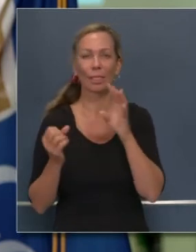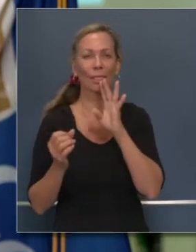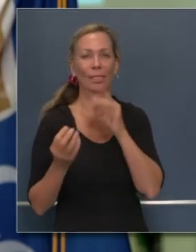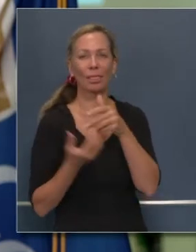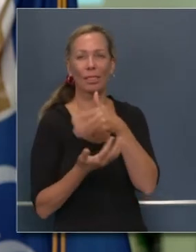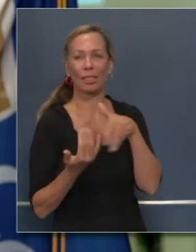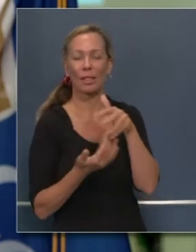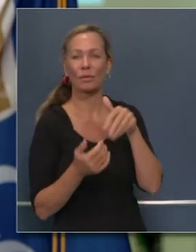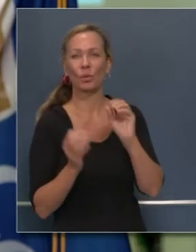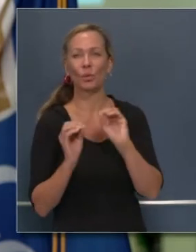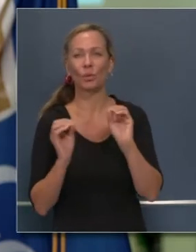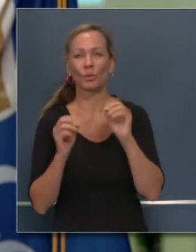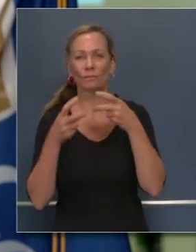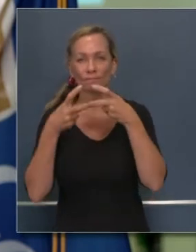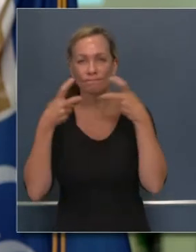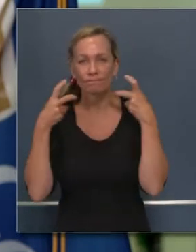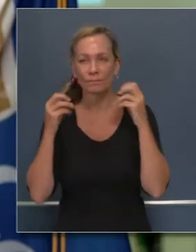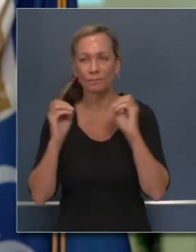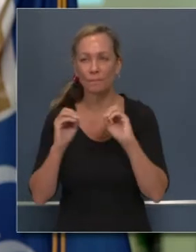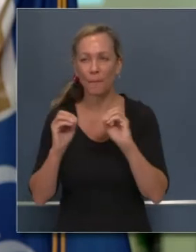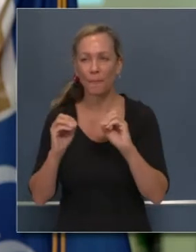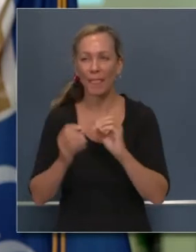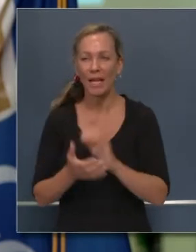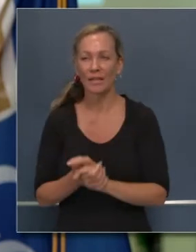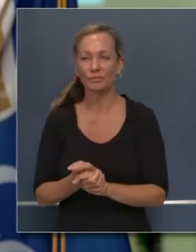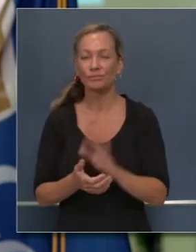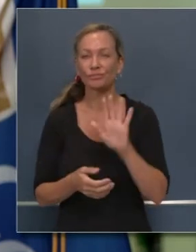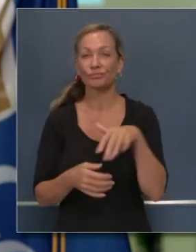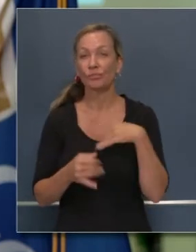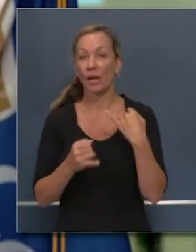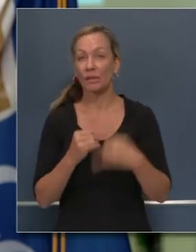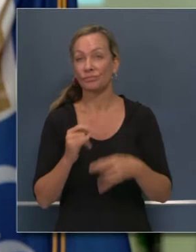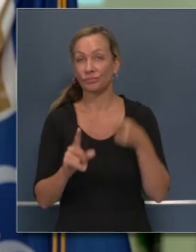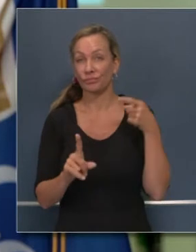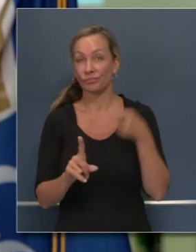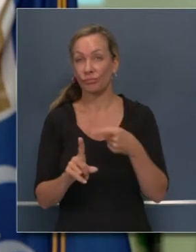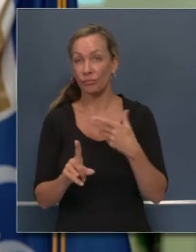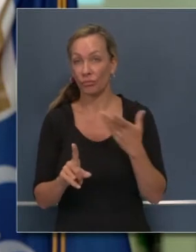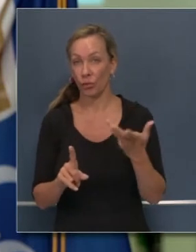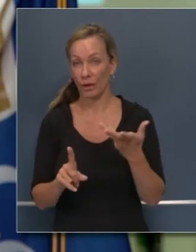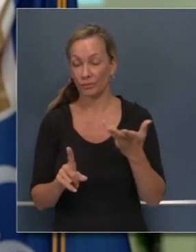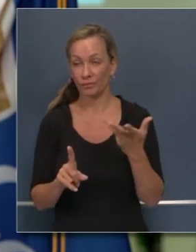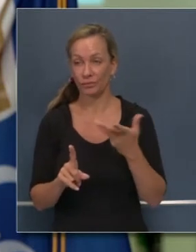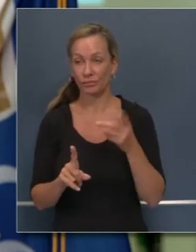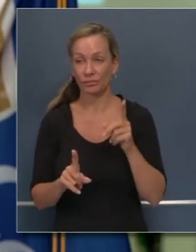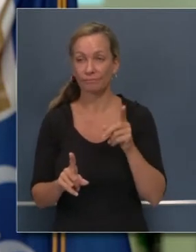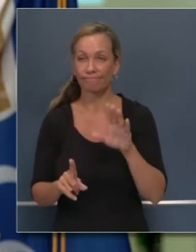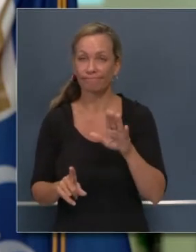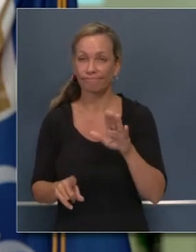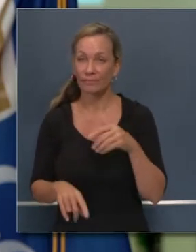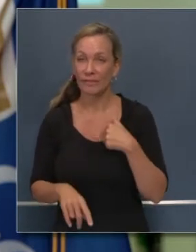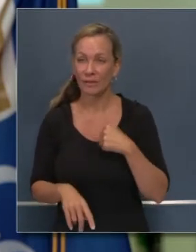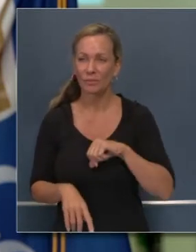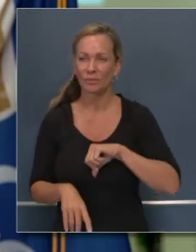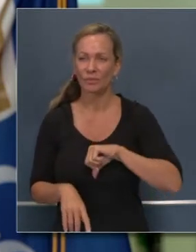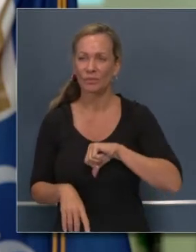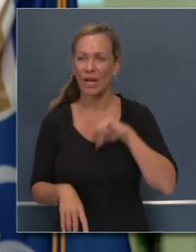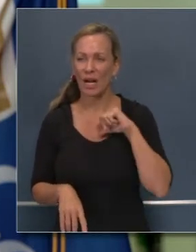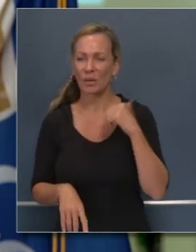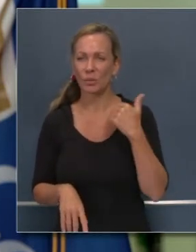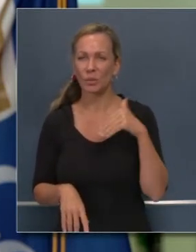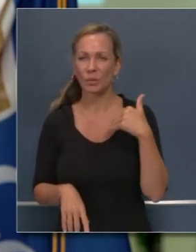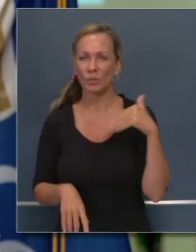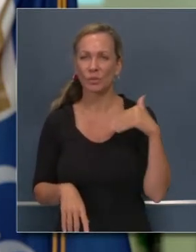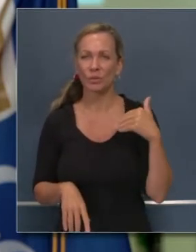concluir entonces haciendo un punto final. Y es que yo estoy muy orgulloso y me siento